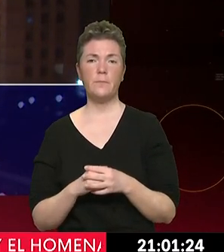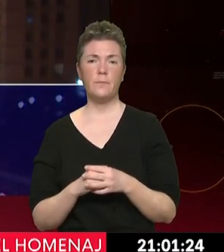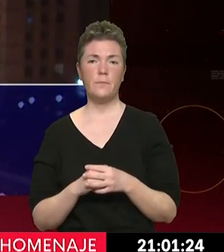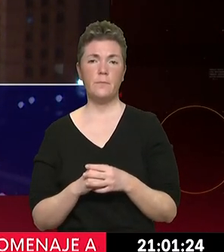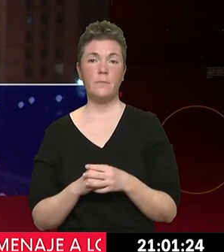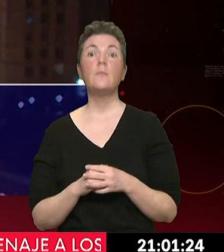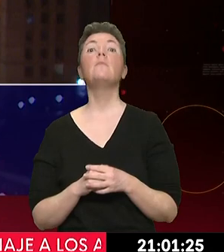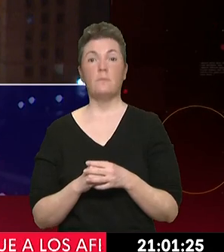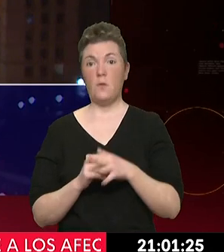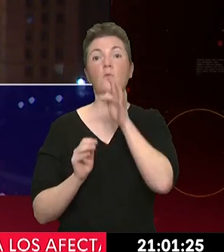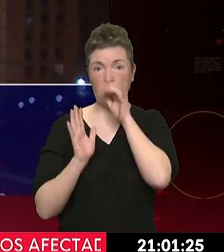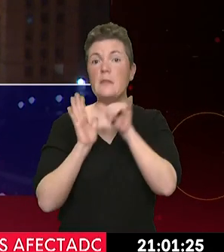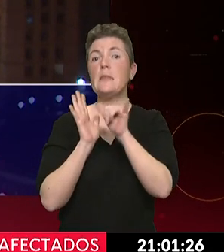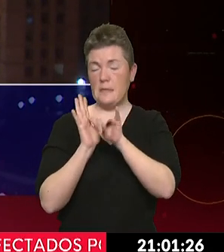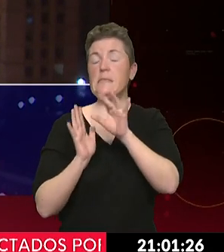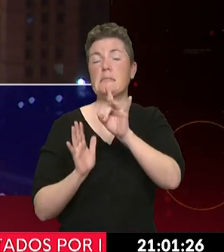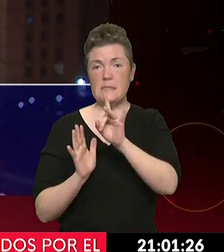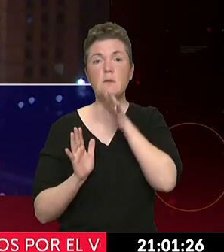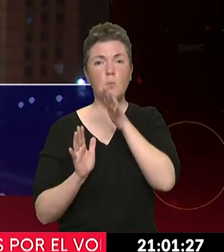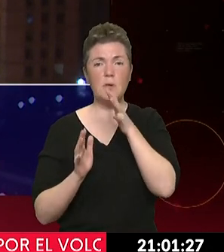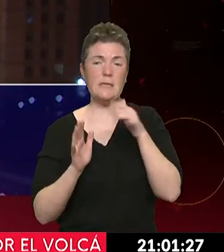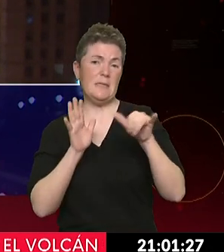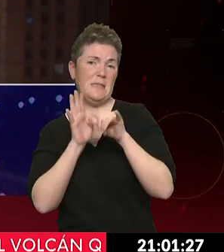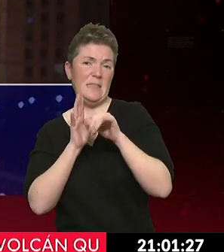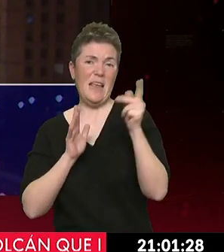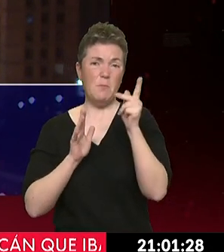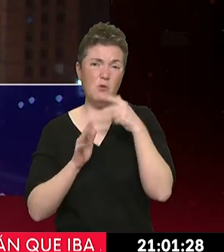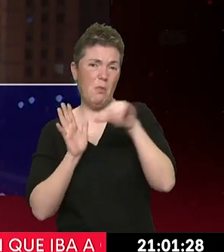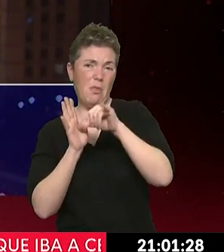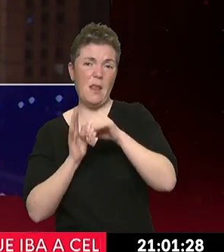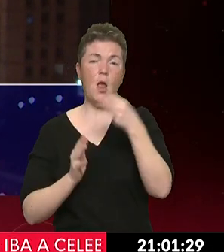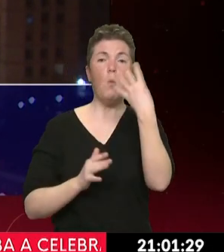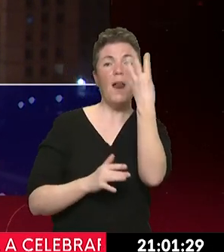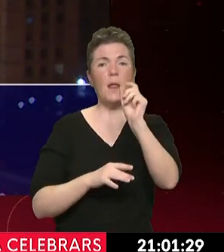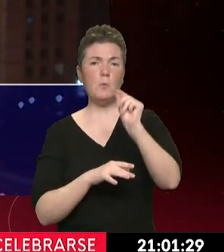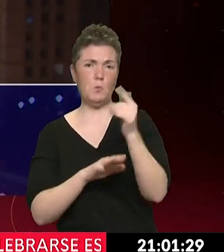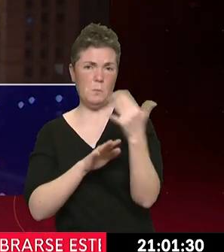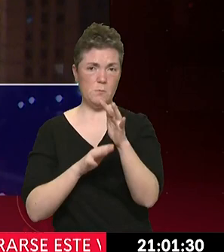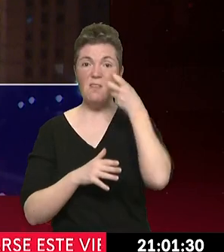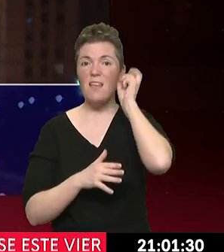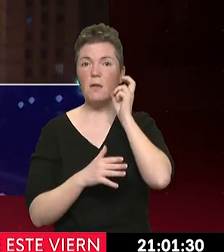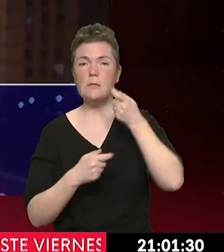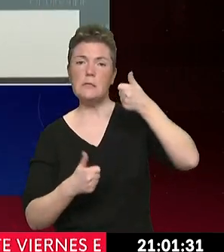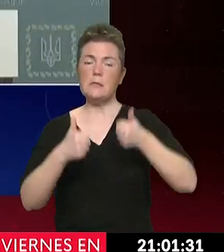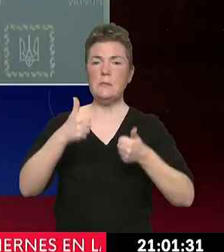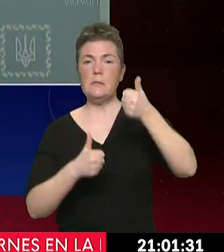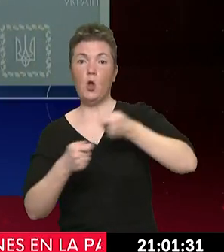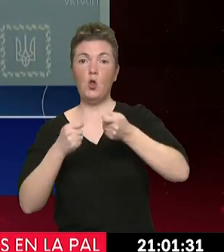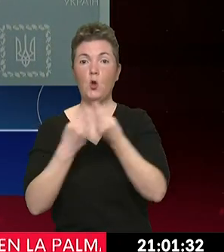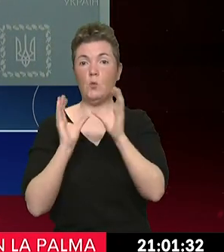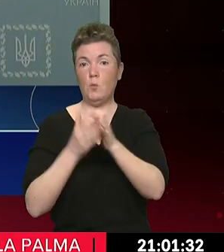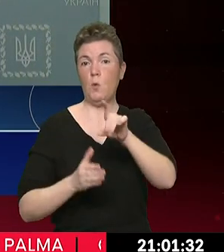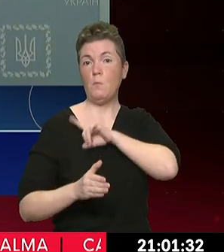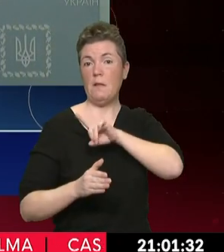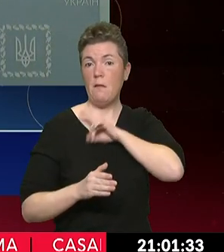Y siguen estándolo porque hay enfrentamientos a pocos kilómetros de Kiev. Están a unos 40 minutos disputándose el control con las fuerzas